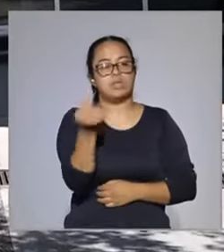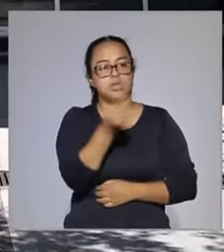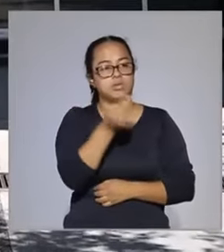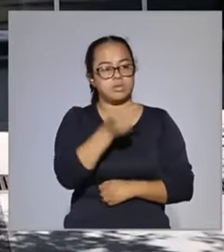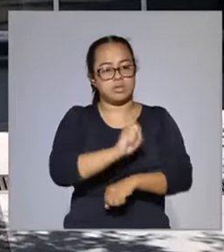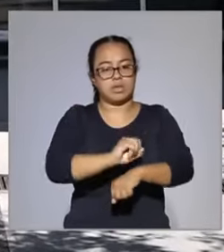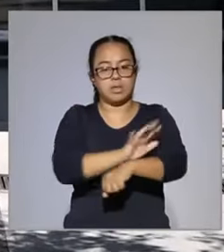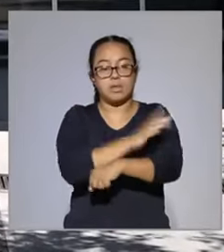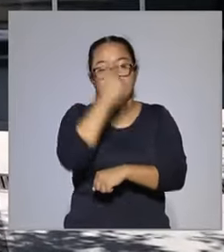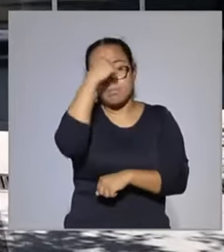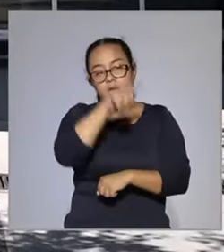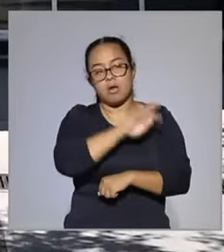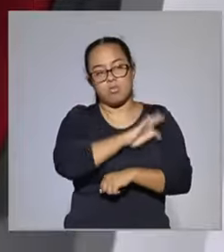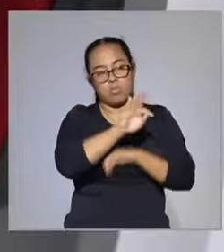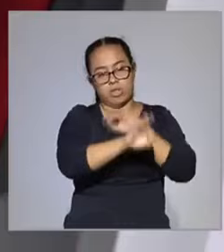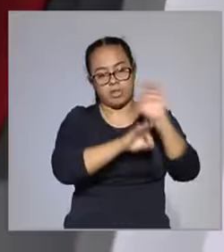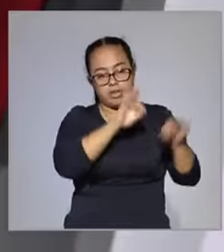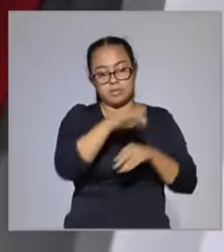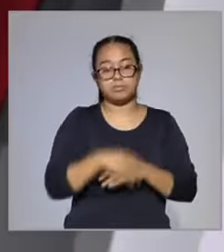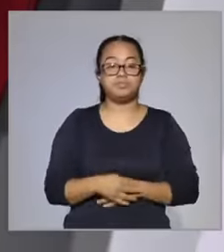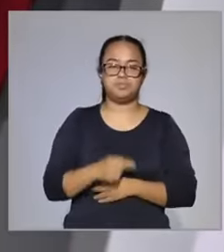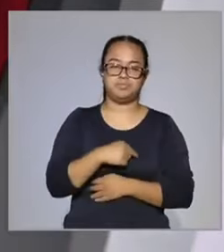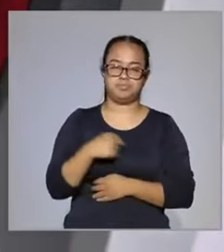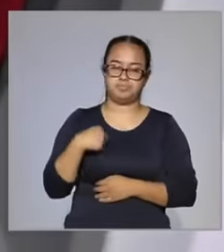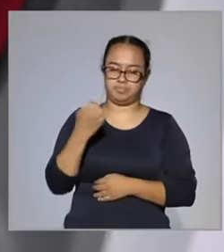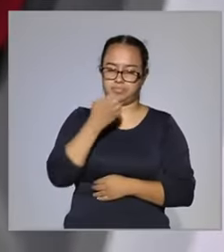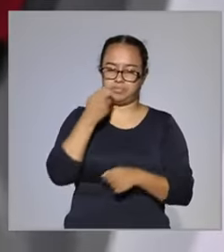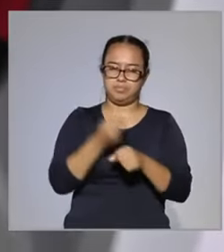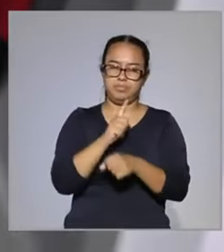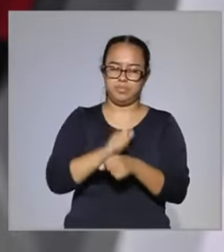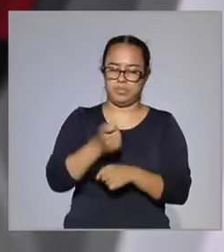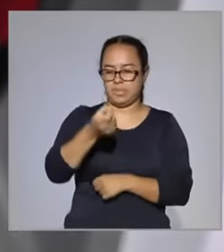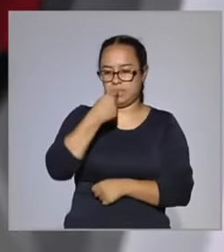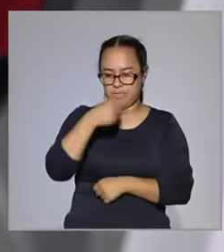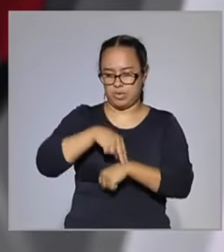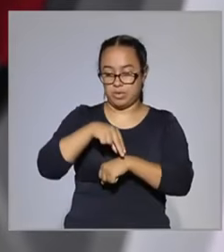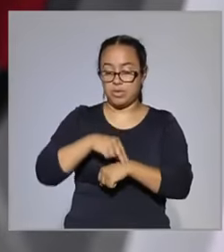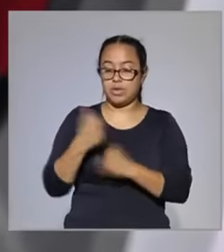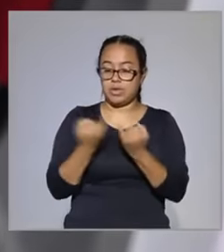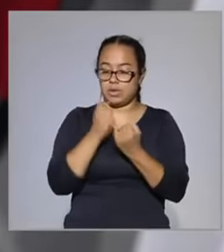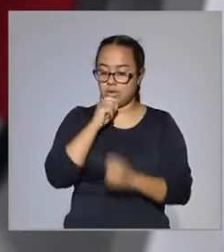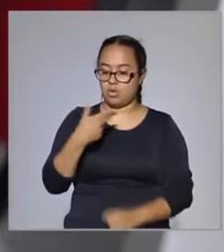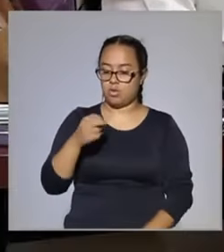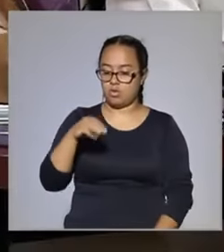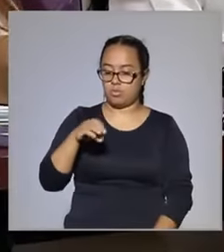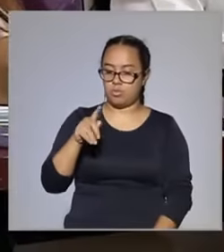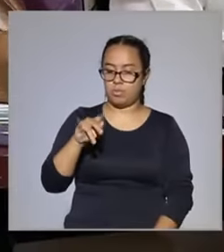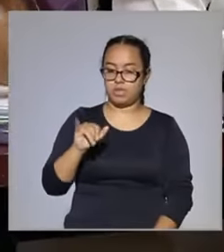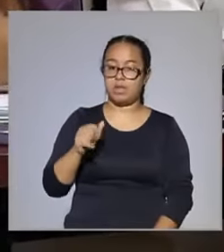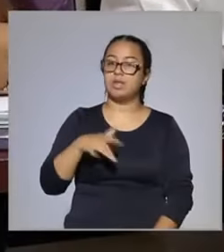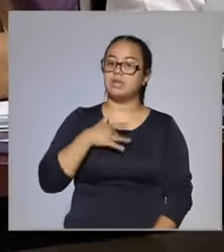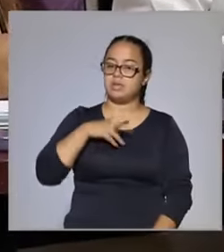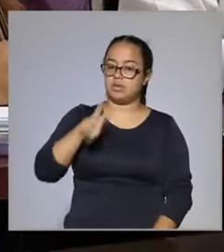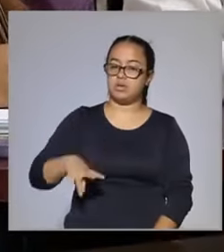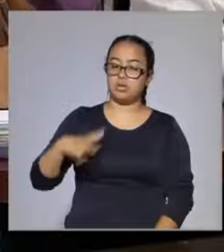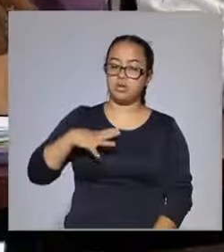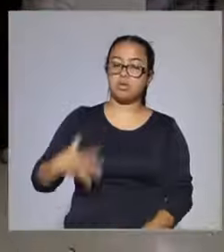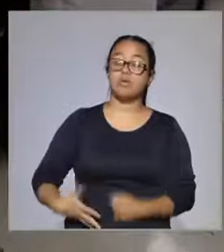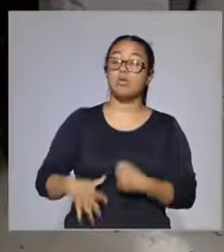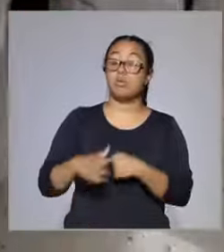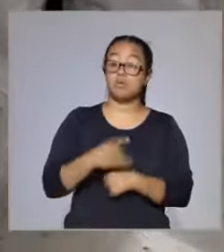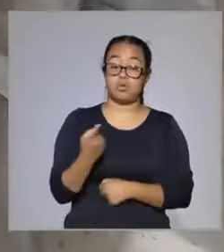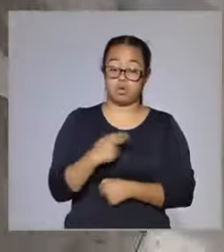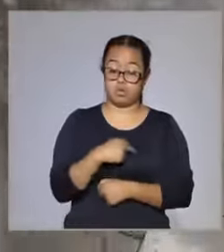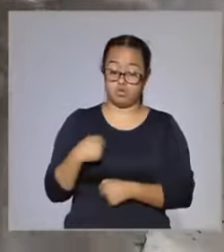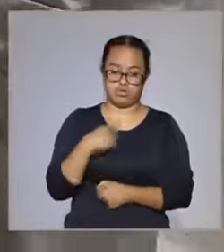poder dar un tratamiento. Nosotros como Escuela Nacional de Medicina y Homeopatía nos sentimos muy orgullosos porque somos la única